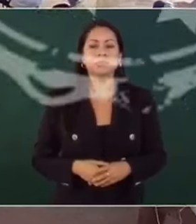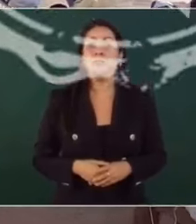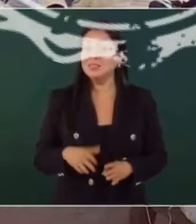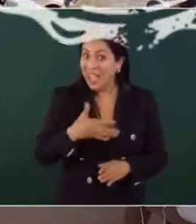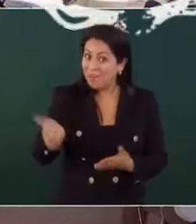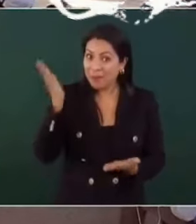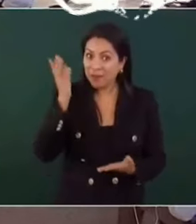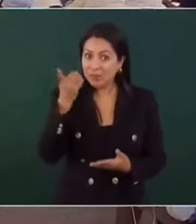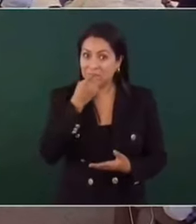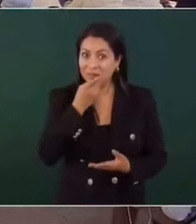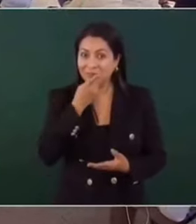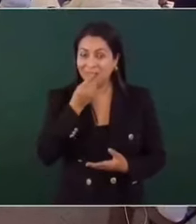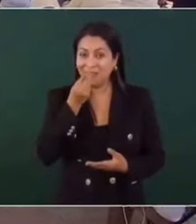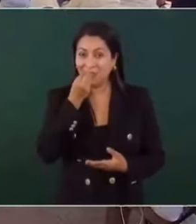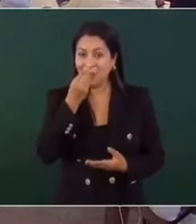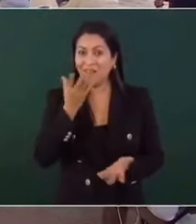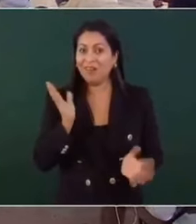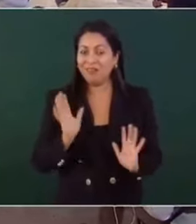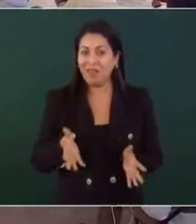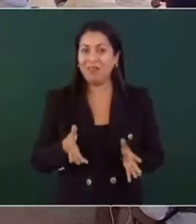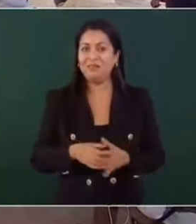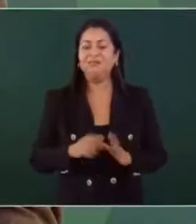Vámonos a desayunar ya. ¿Ya?